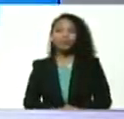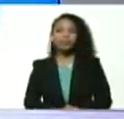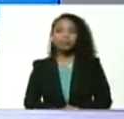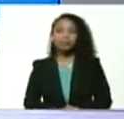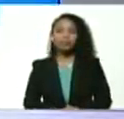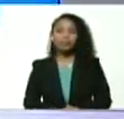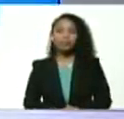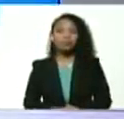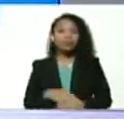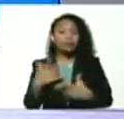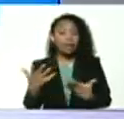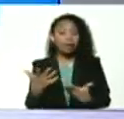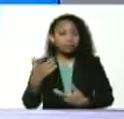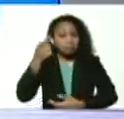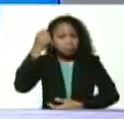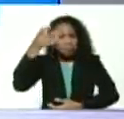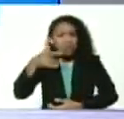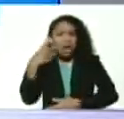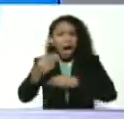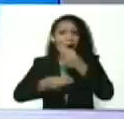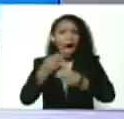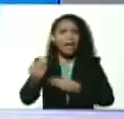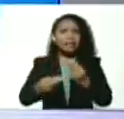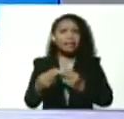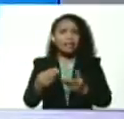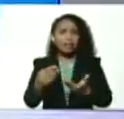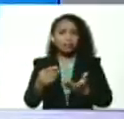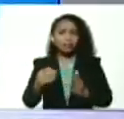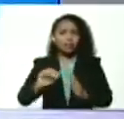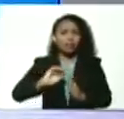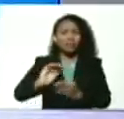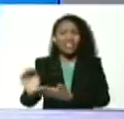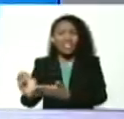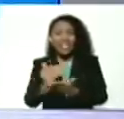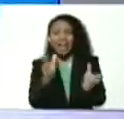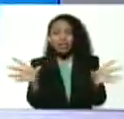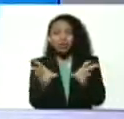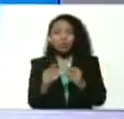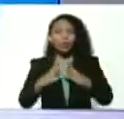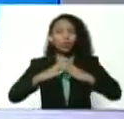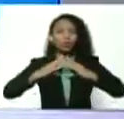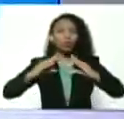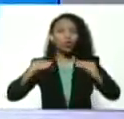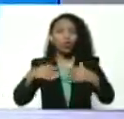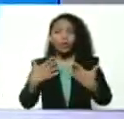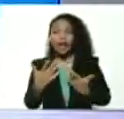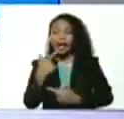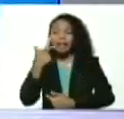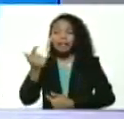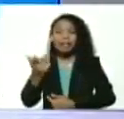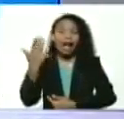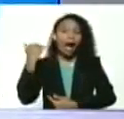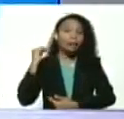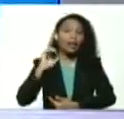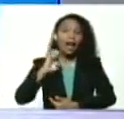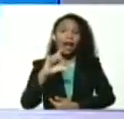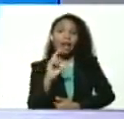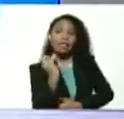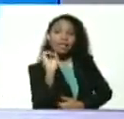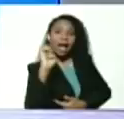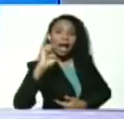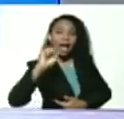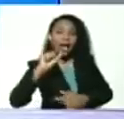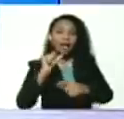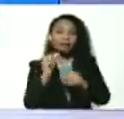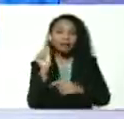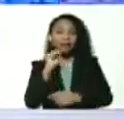que creo que engloba buena parte de lo que Eliezer y